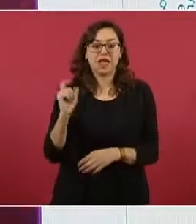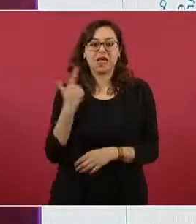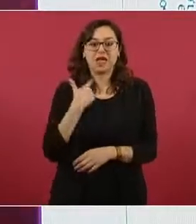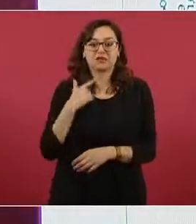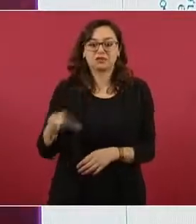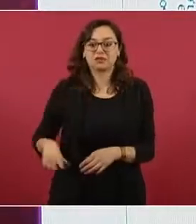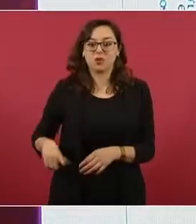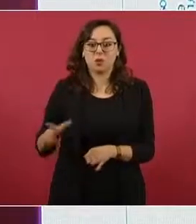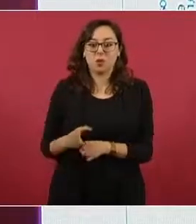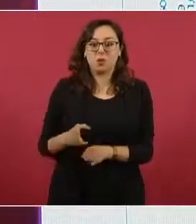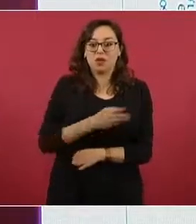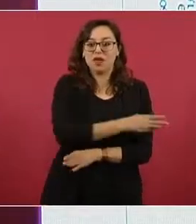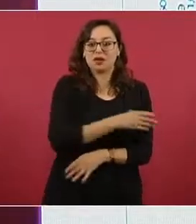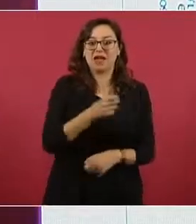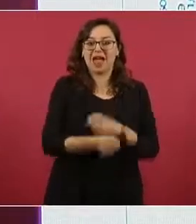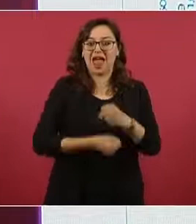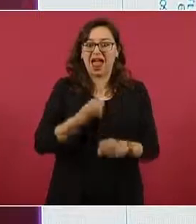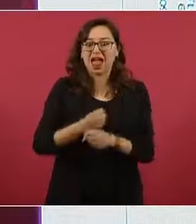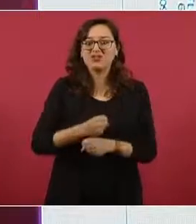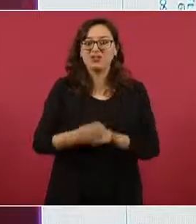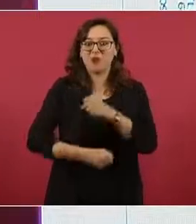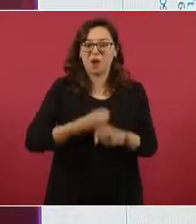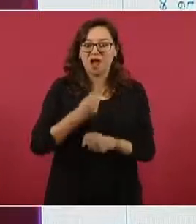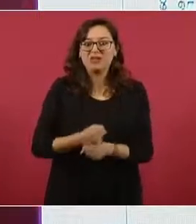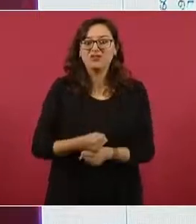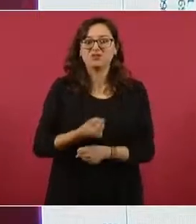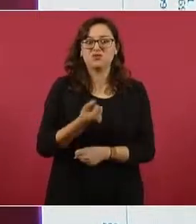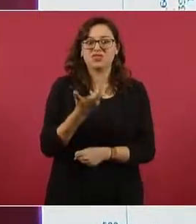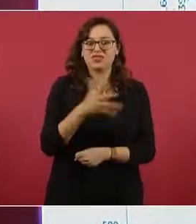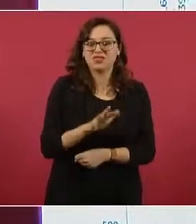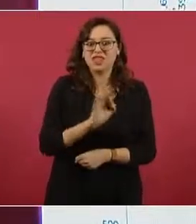10, 15, 20 por ciento.